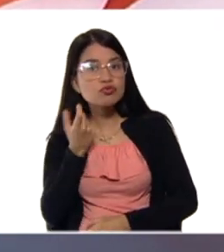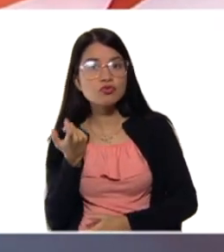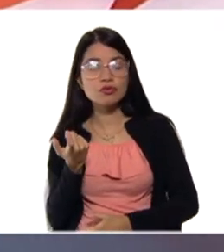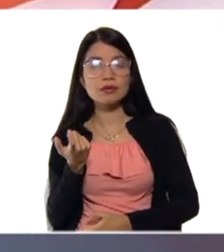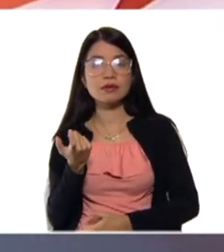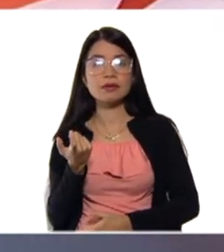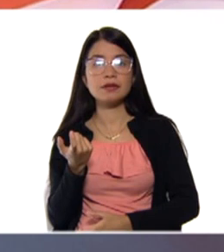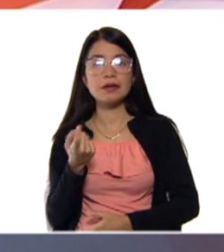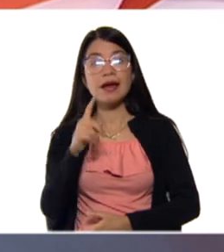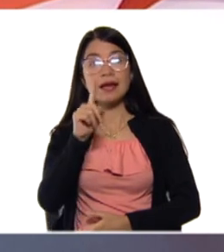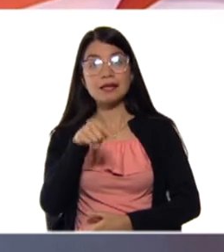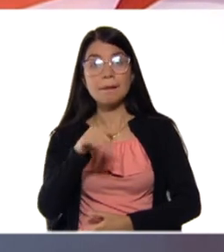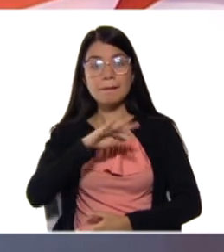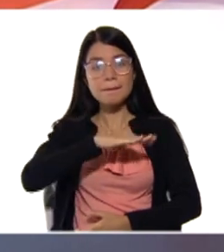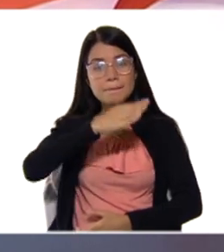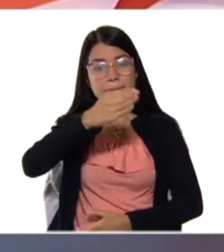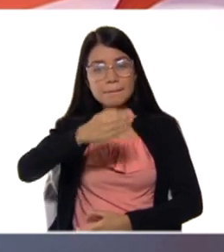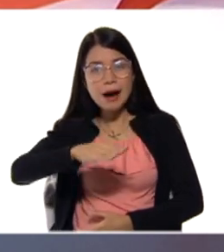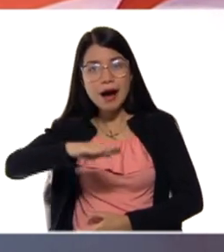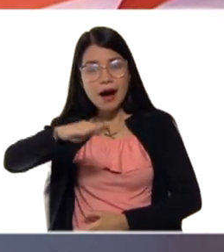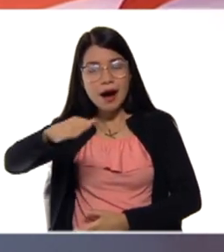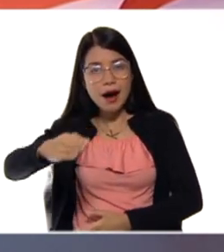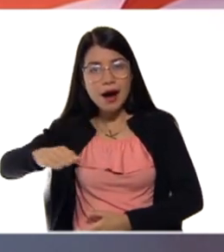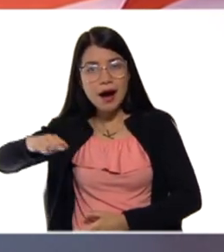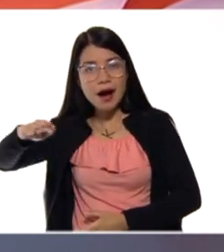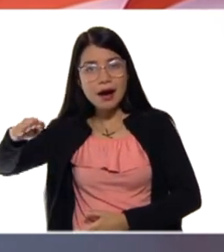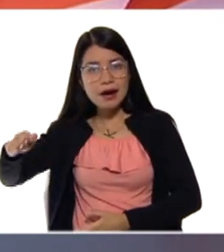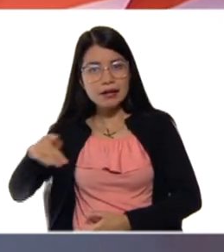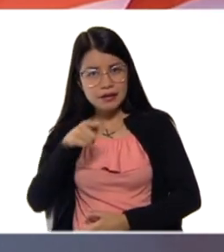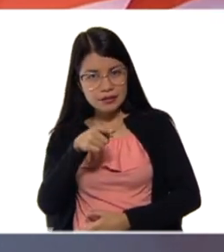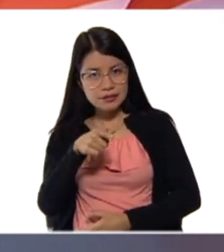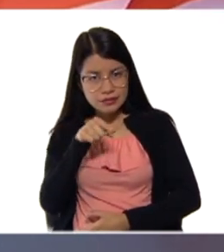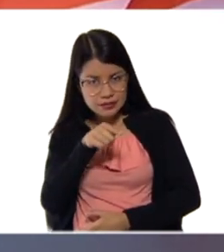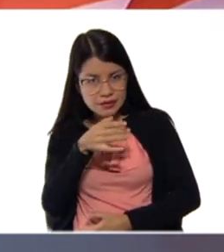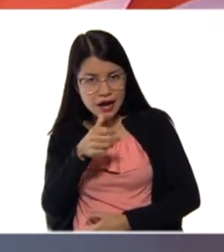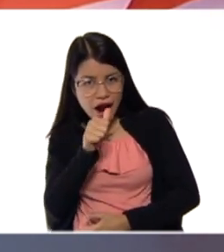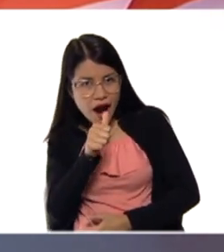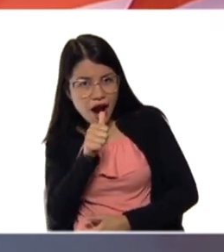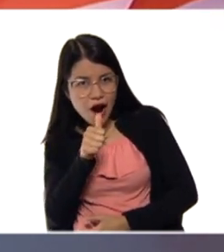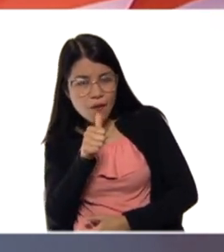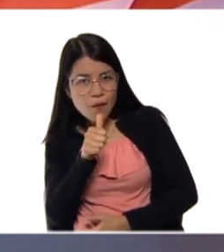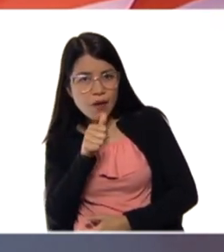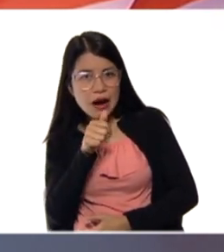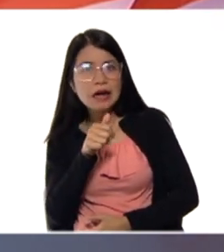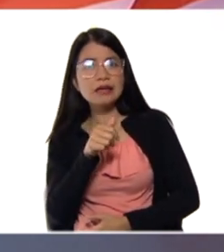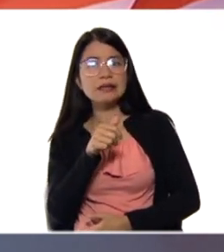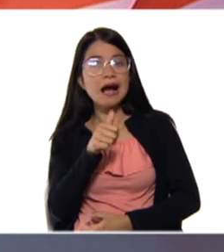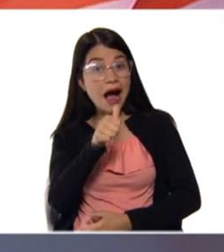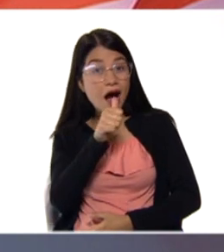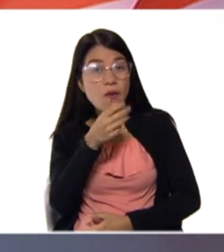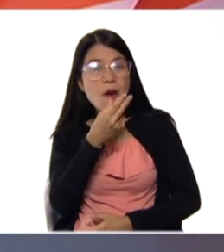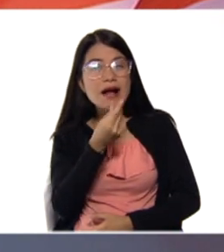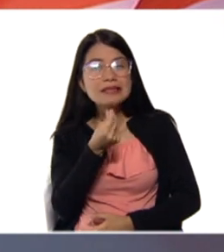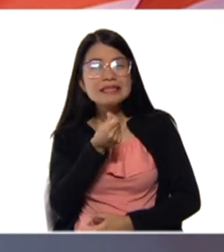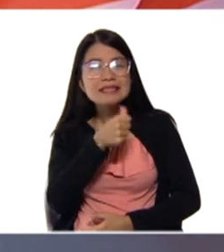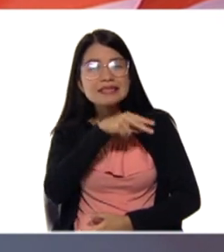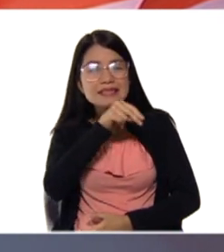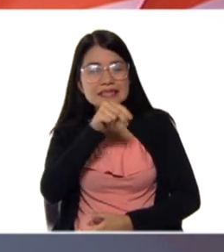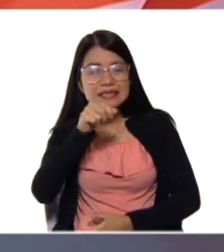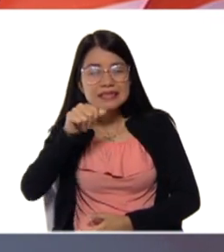pero también tenemos los mares. Los mares son fuente de agua, agua salada. Pero el agua